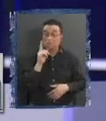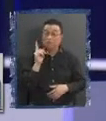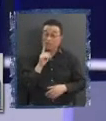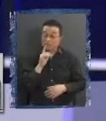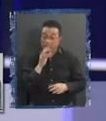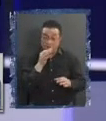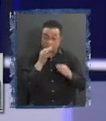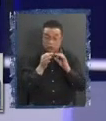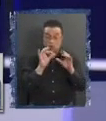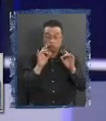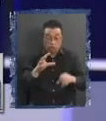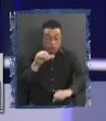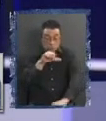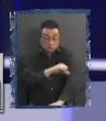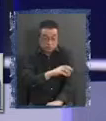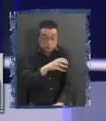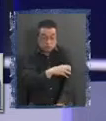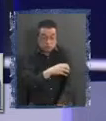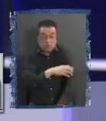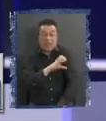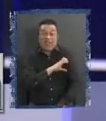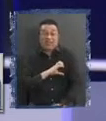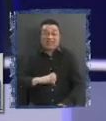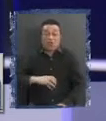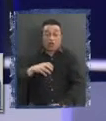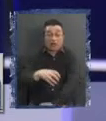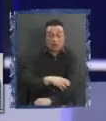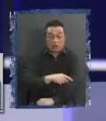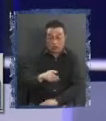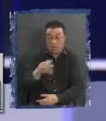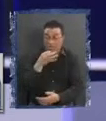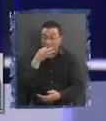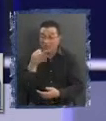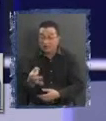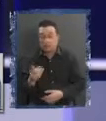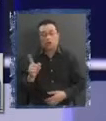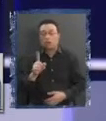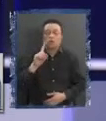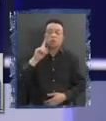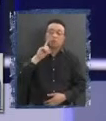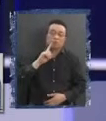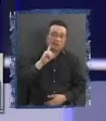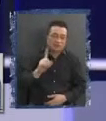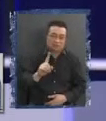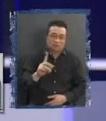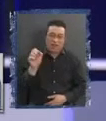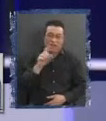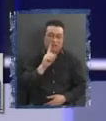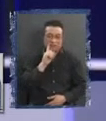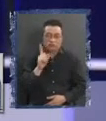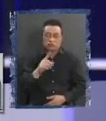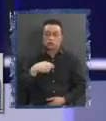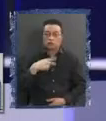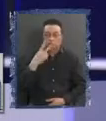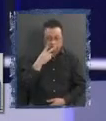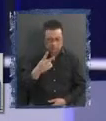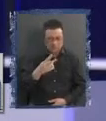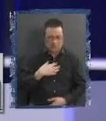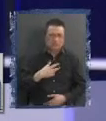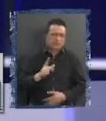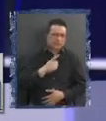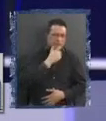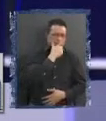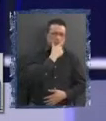centralizarse es a través del Estado regional que acá se está planteando, es mentira. Eso no es así. Yo veo, tengo ciertas aprensiones respecto de cómo